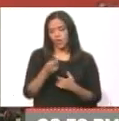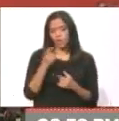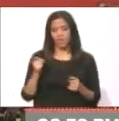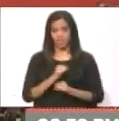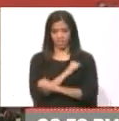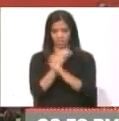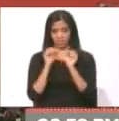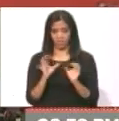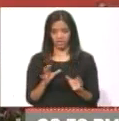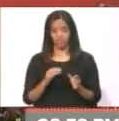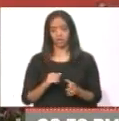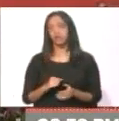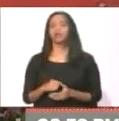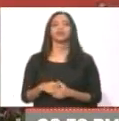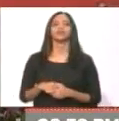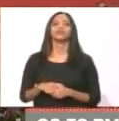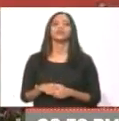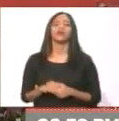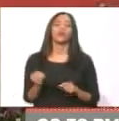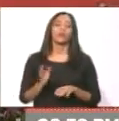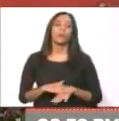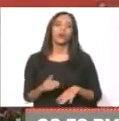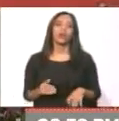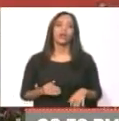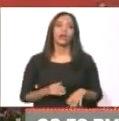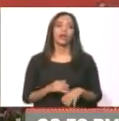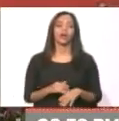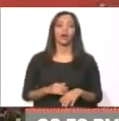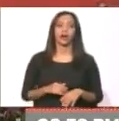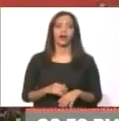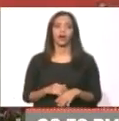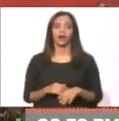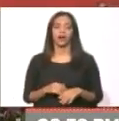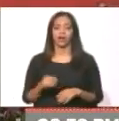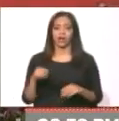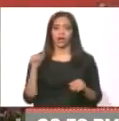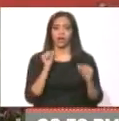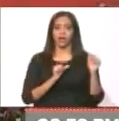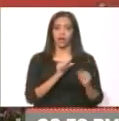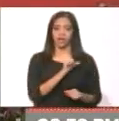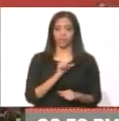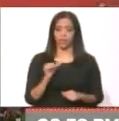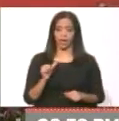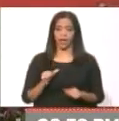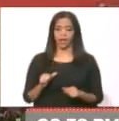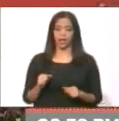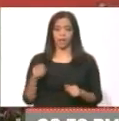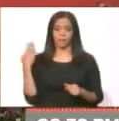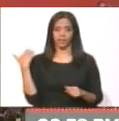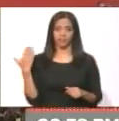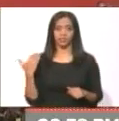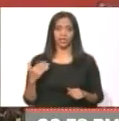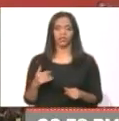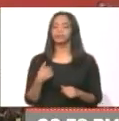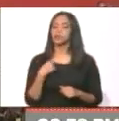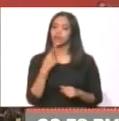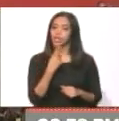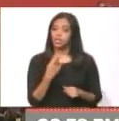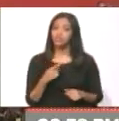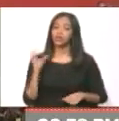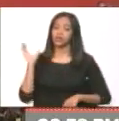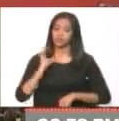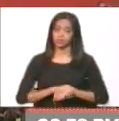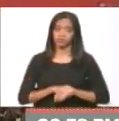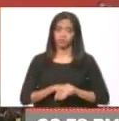mejor dicho. Porque la semana pasada, yo dije aquí en el programa que había sido capturado,